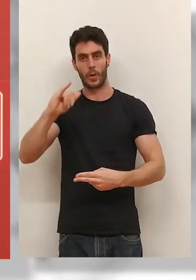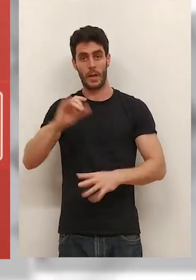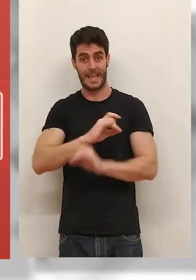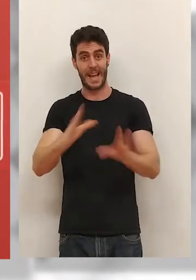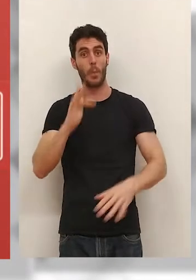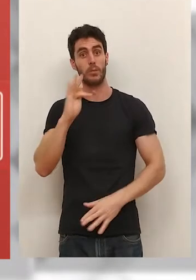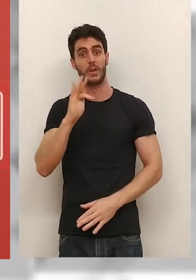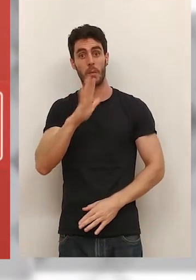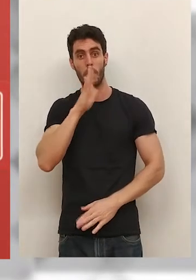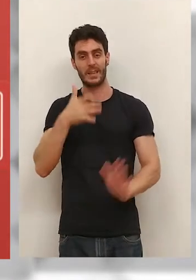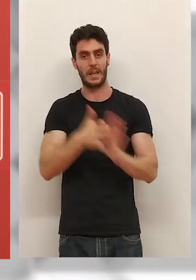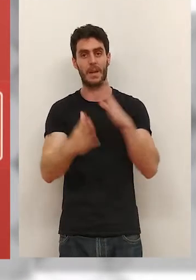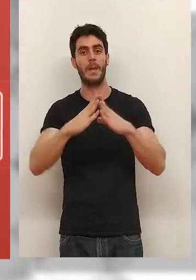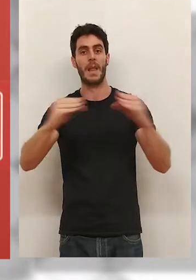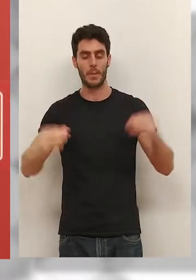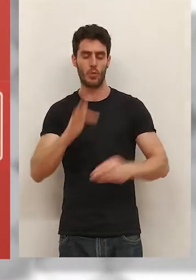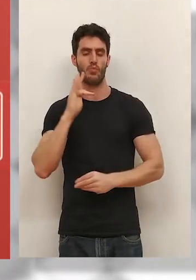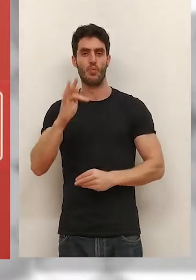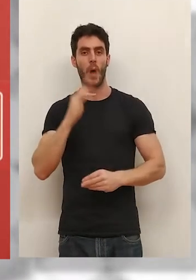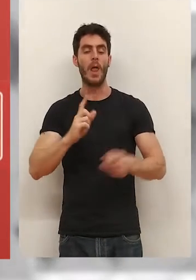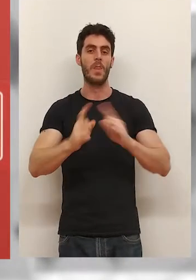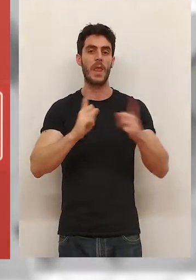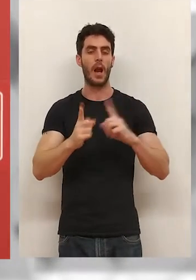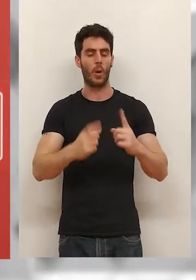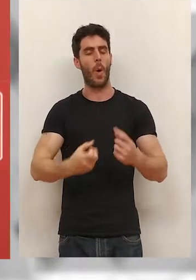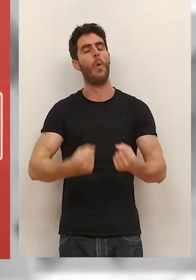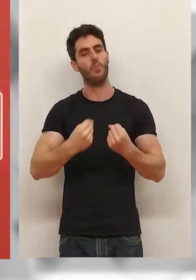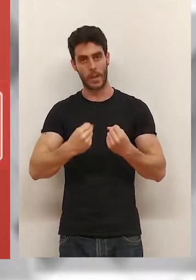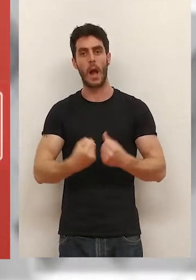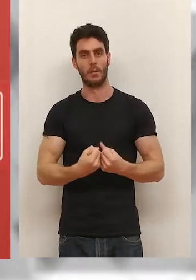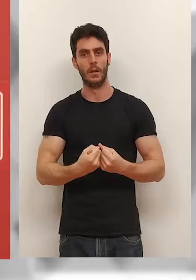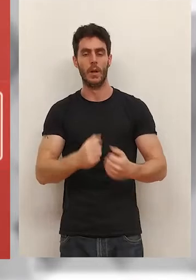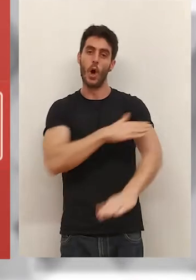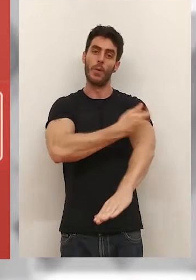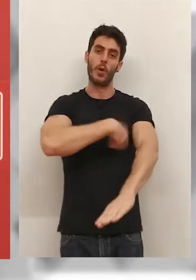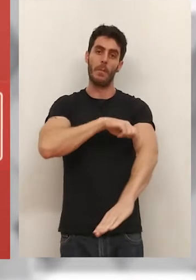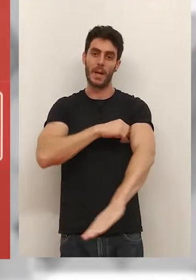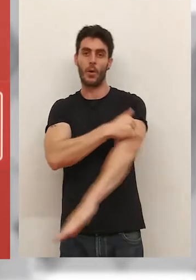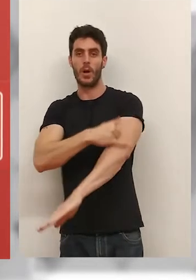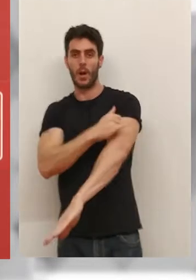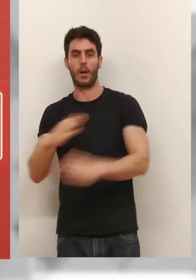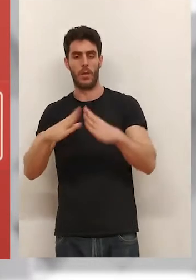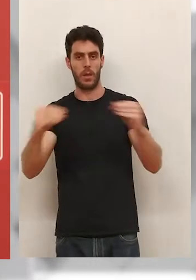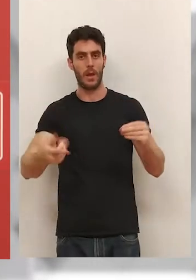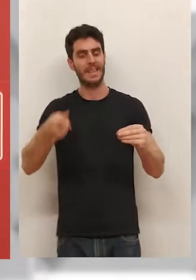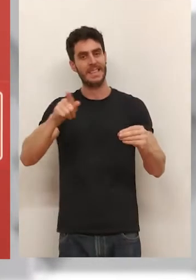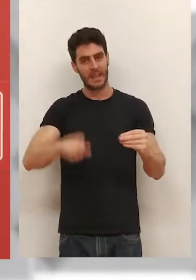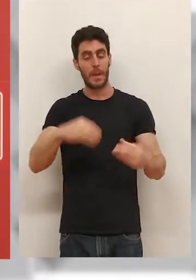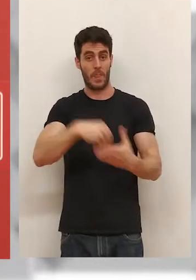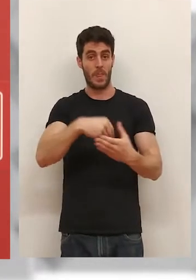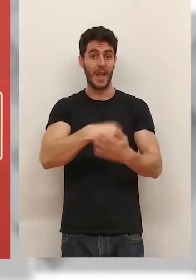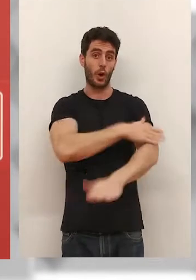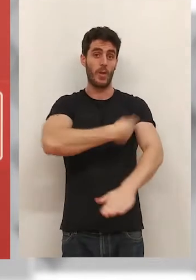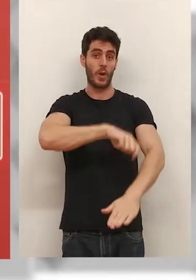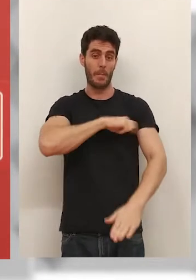del buen entendimiento, del diálogo intenso que existen entre los dos gobiernos de la importancia que tiene La Rioja y la consideración